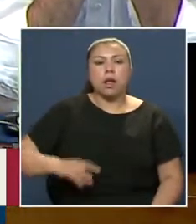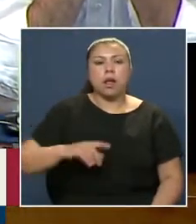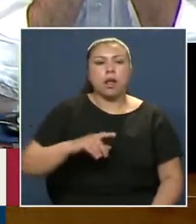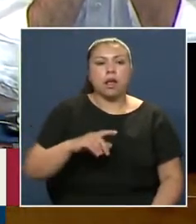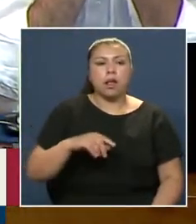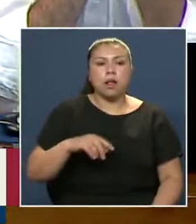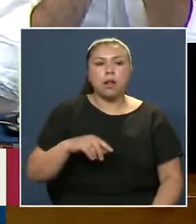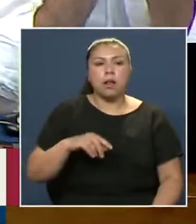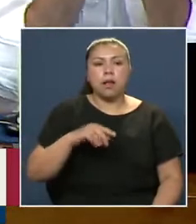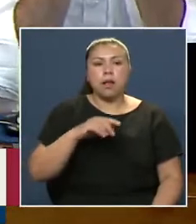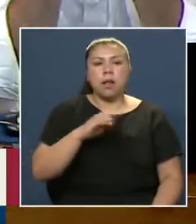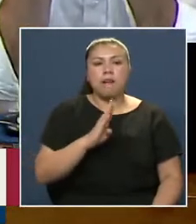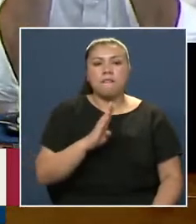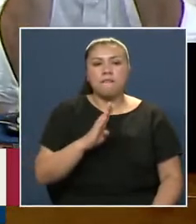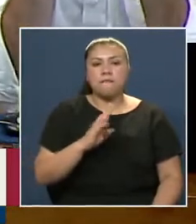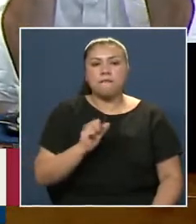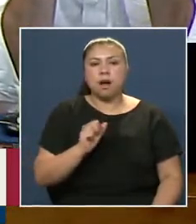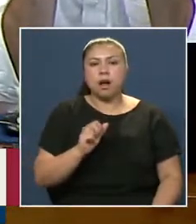Diputado Tiene la palabra